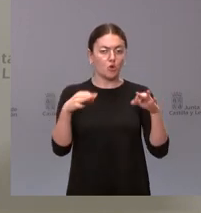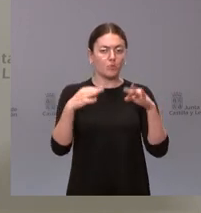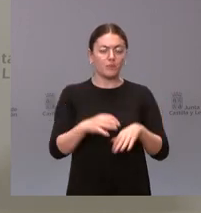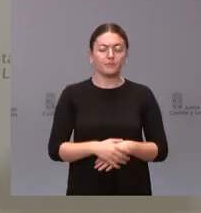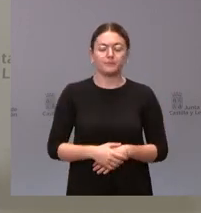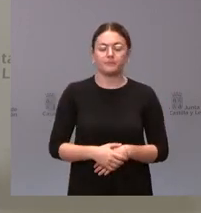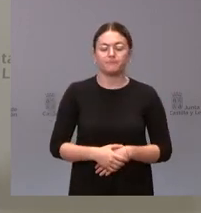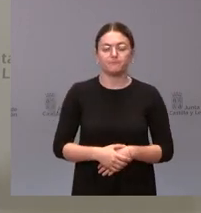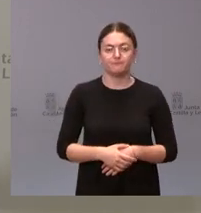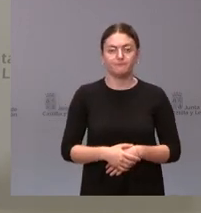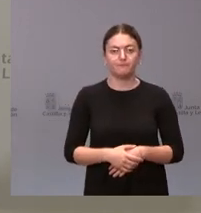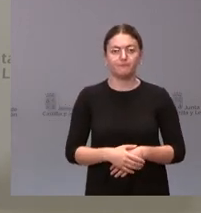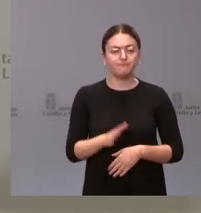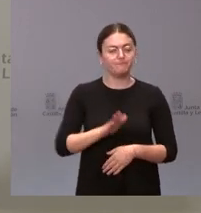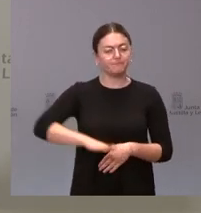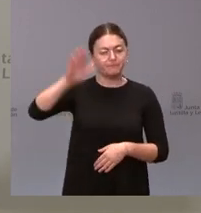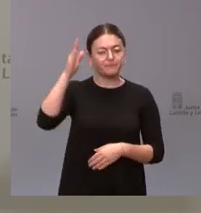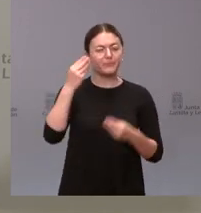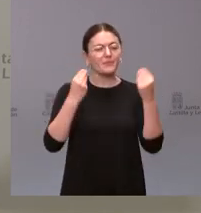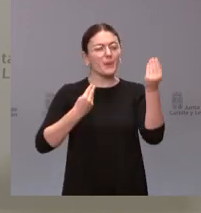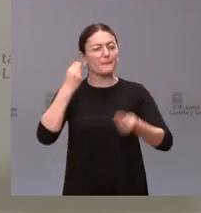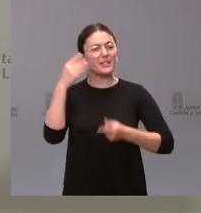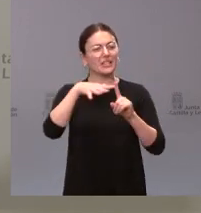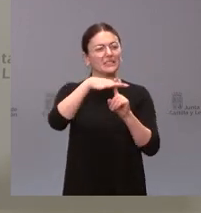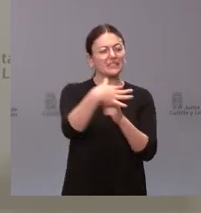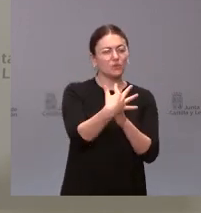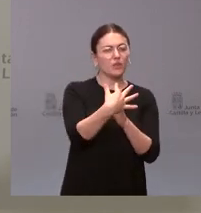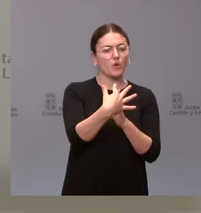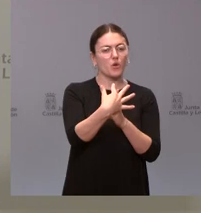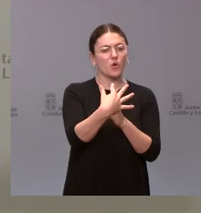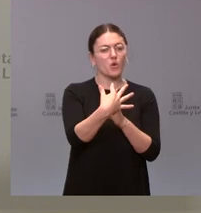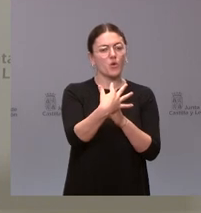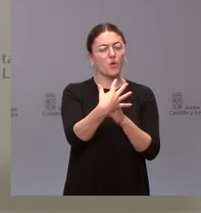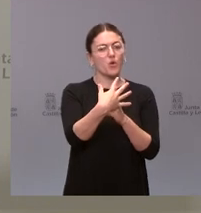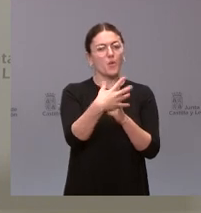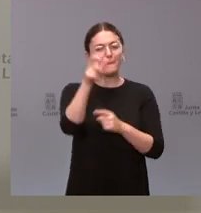En todo caso ¿qué le parece esta situación insólita de que un alto cargo